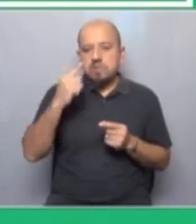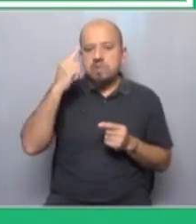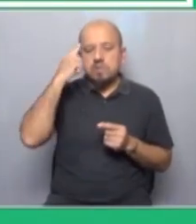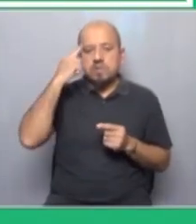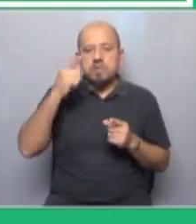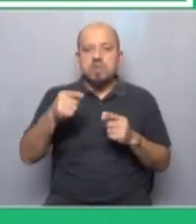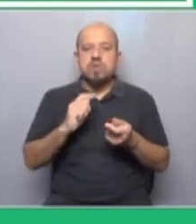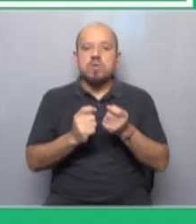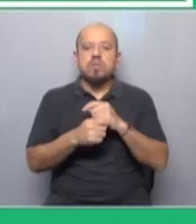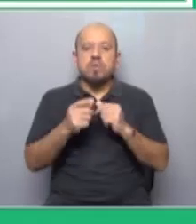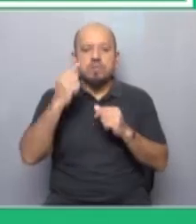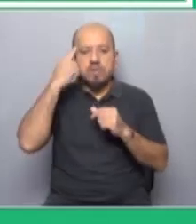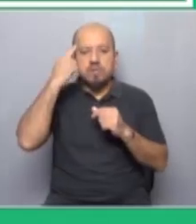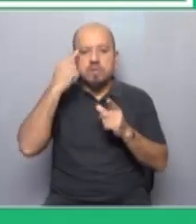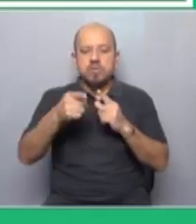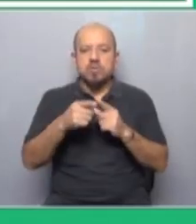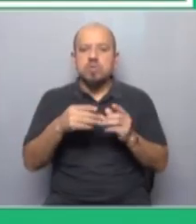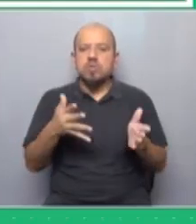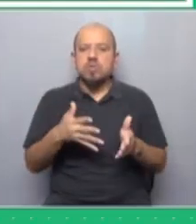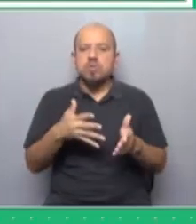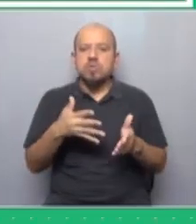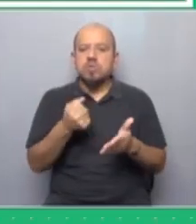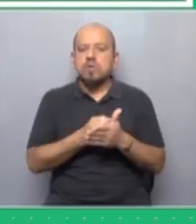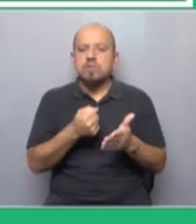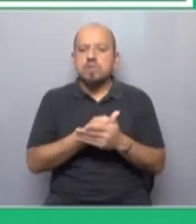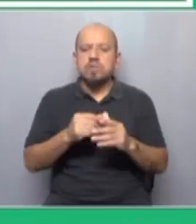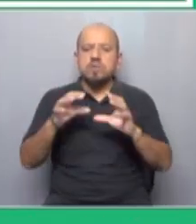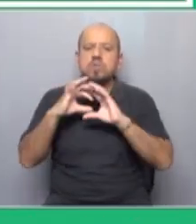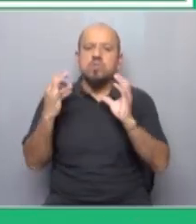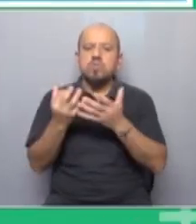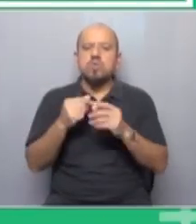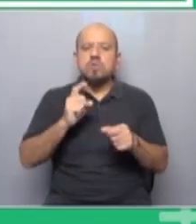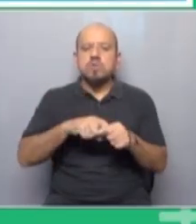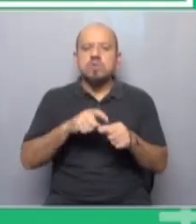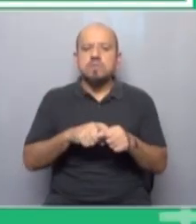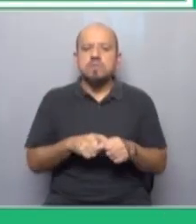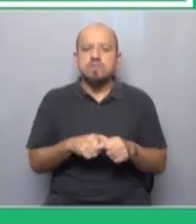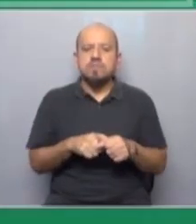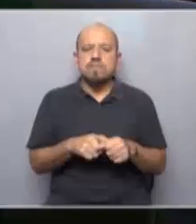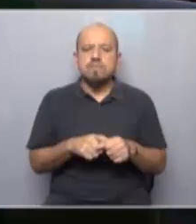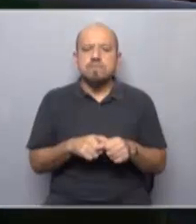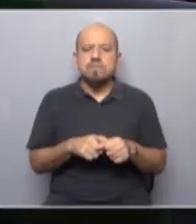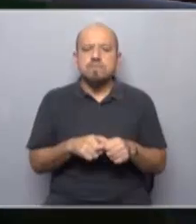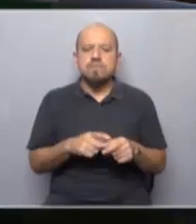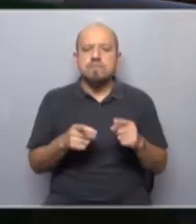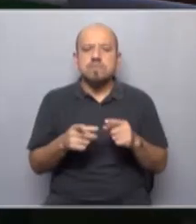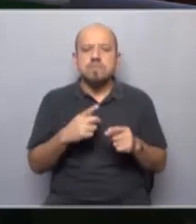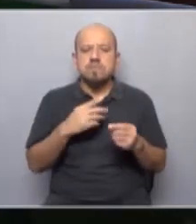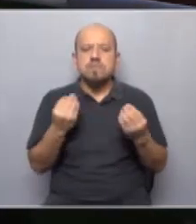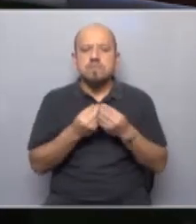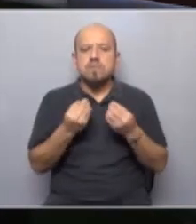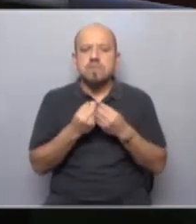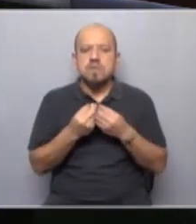viviendo y pensando en los desafíos del mundo sindical se ve que muchas empresas de alguna manera